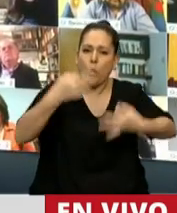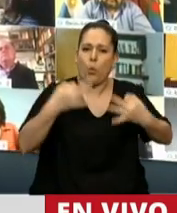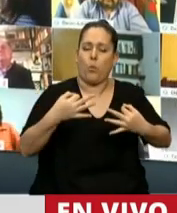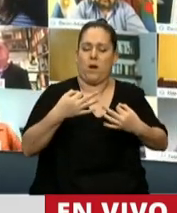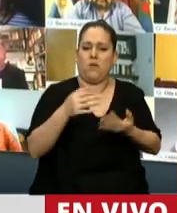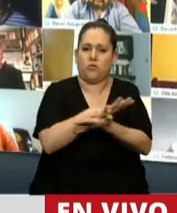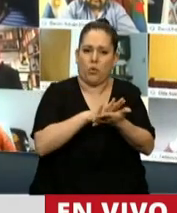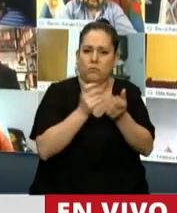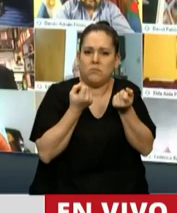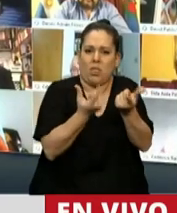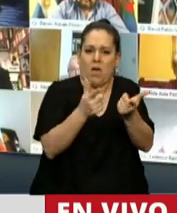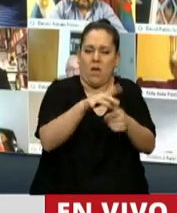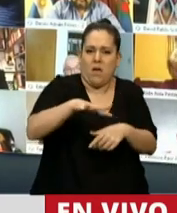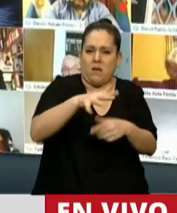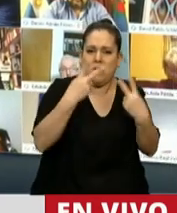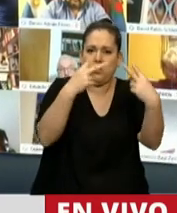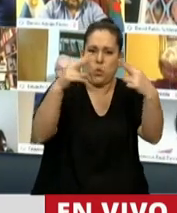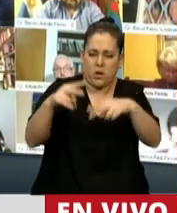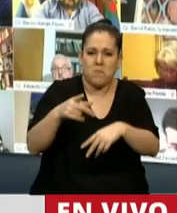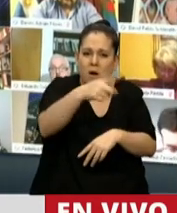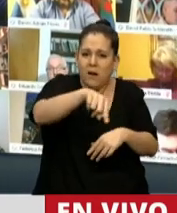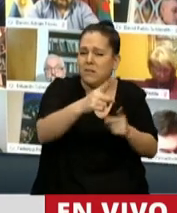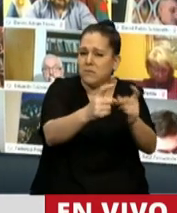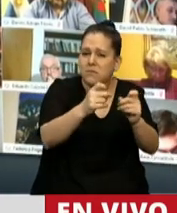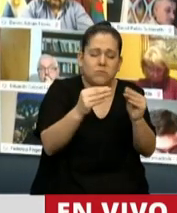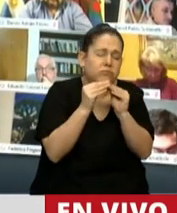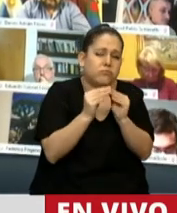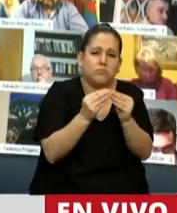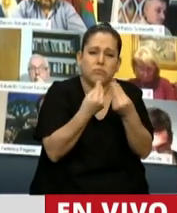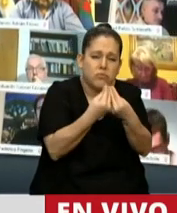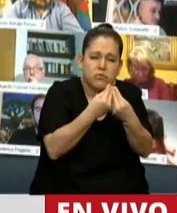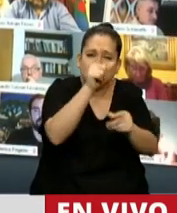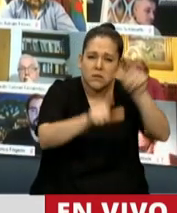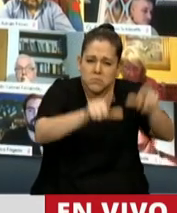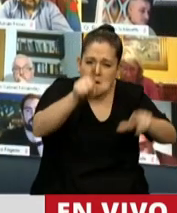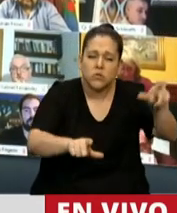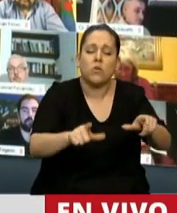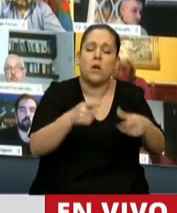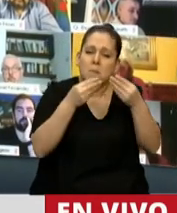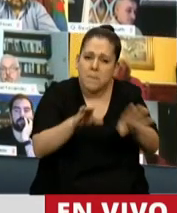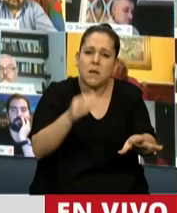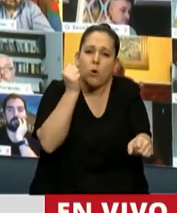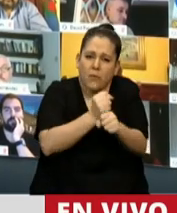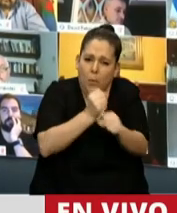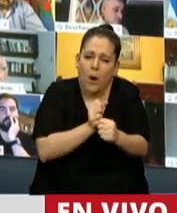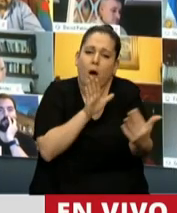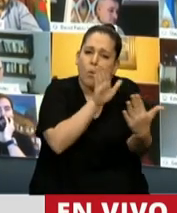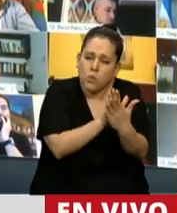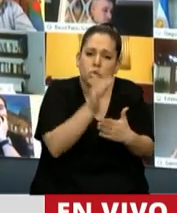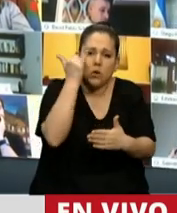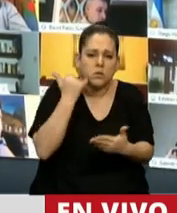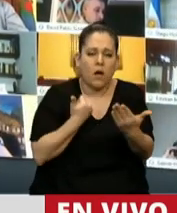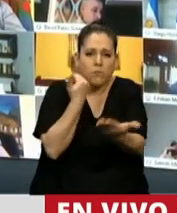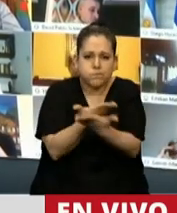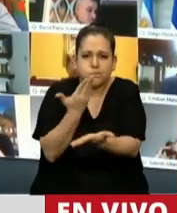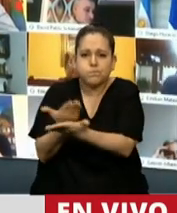hablando de demasiadas personas que necesitan de nosotros. Hemos empezado a trabajar con estos proyectos desde el comienzo de